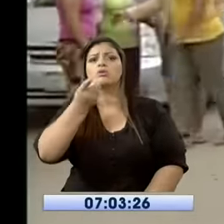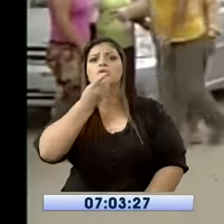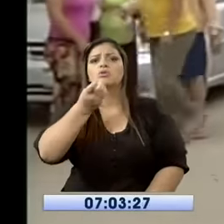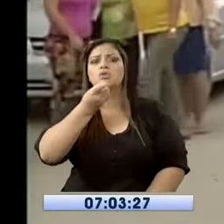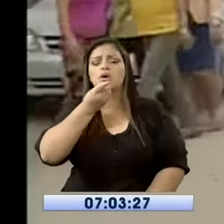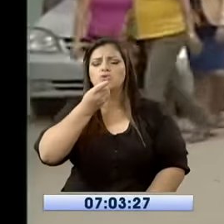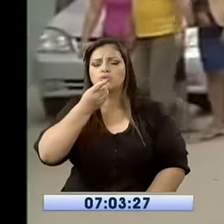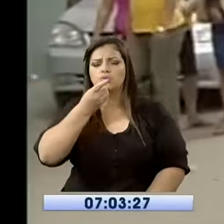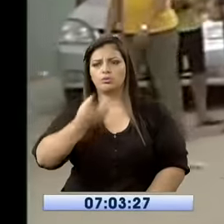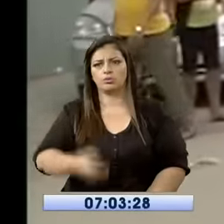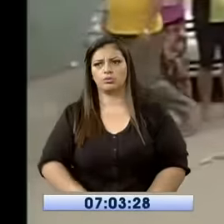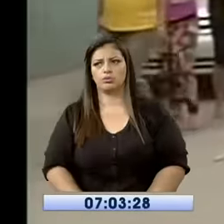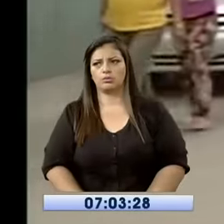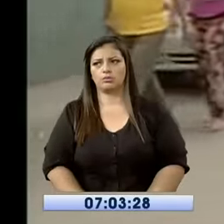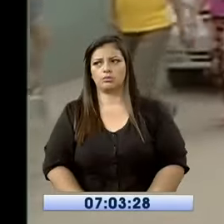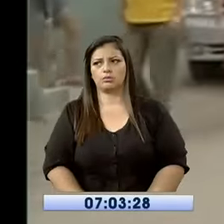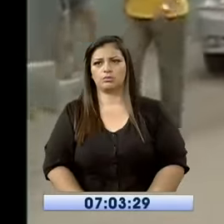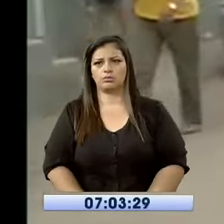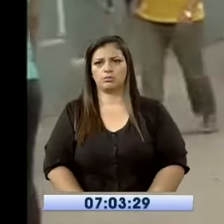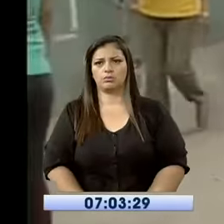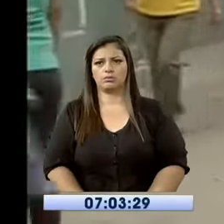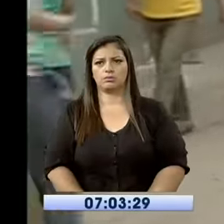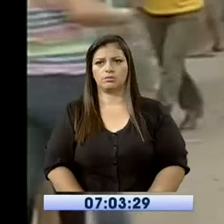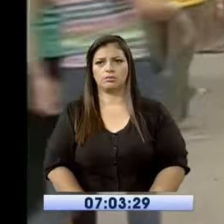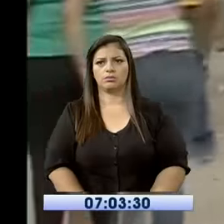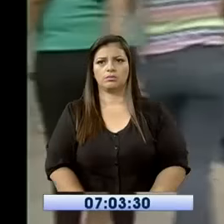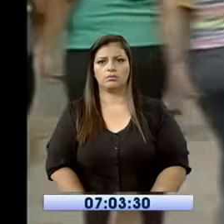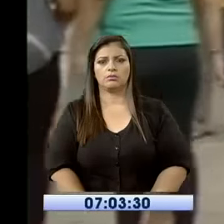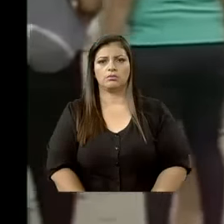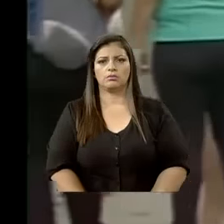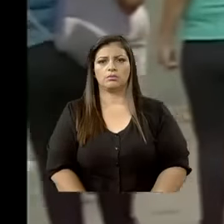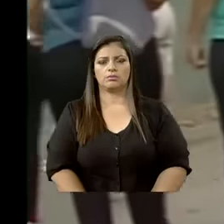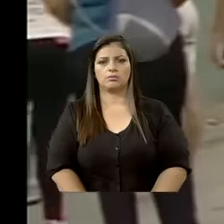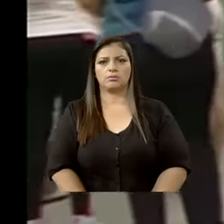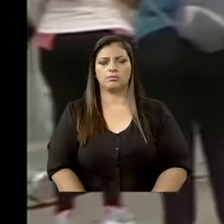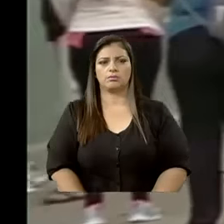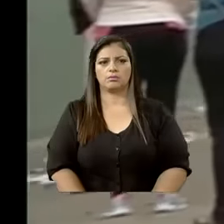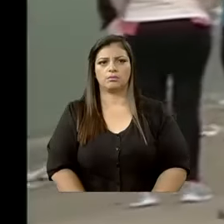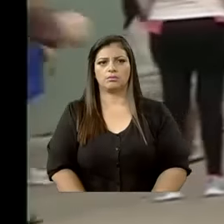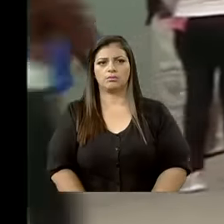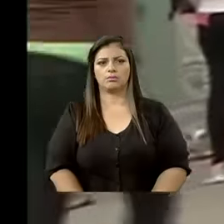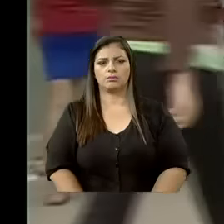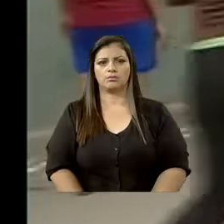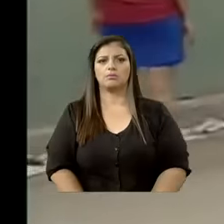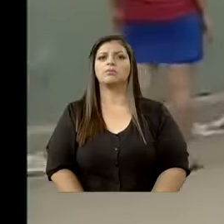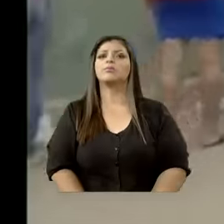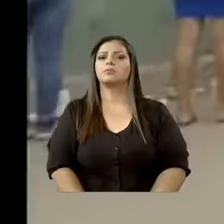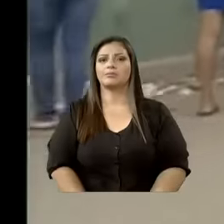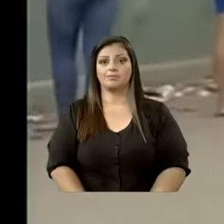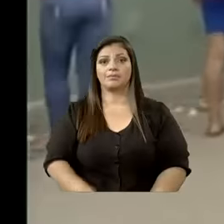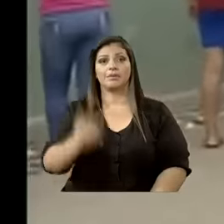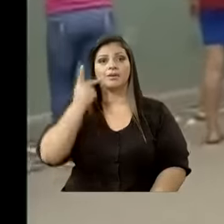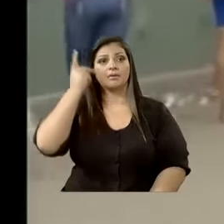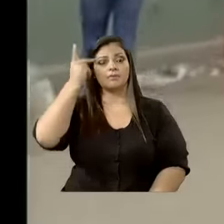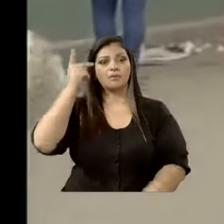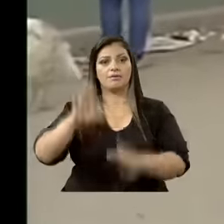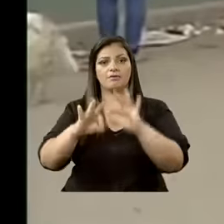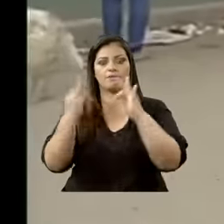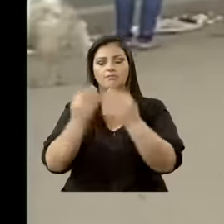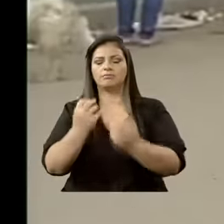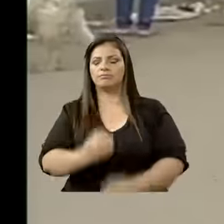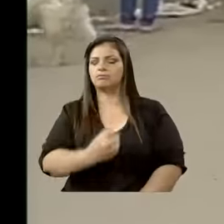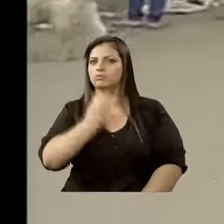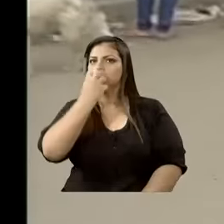educación en este plantel educativo. Acá los padres de familia se encuentran molestos,